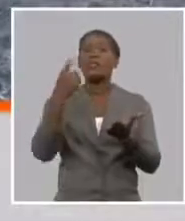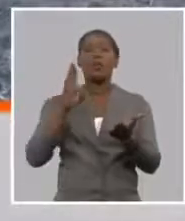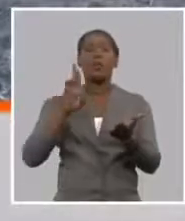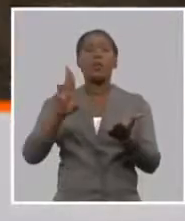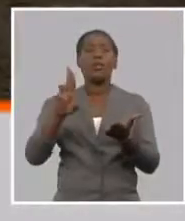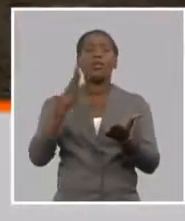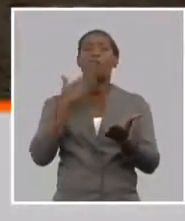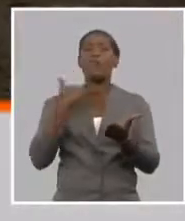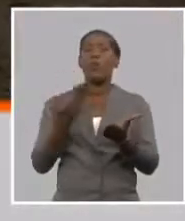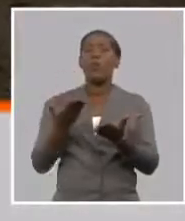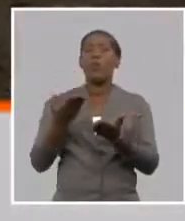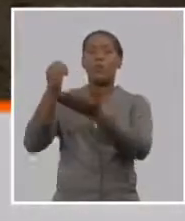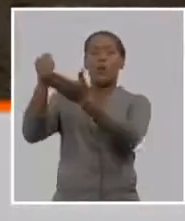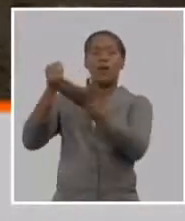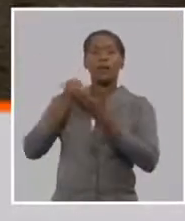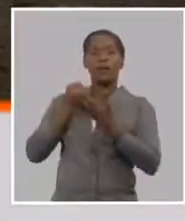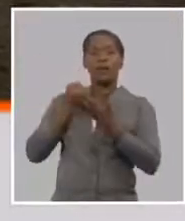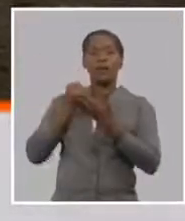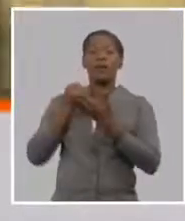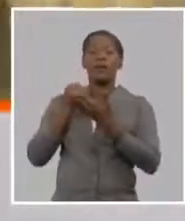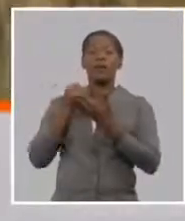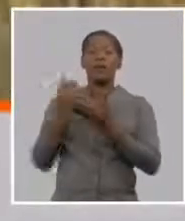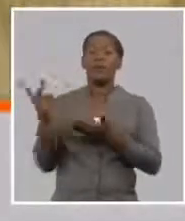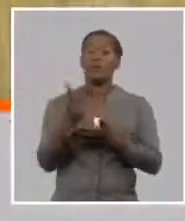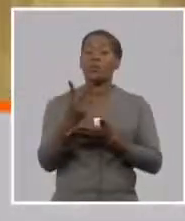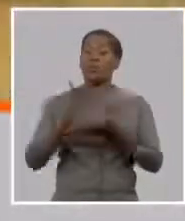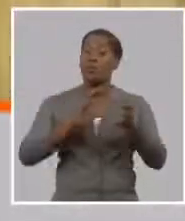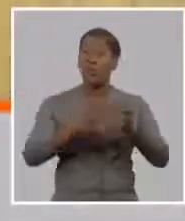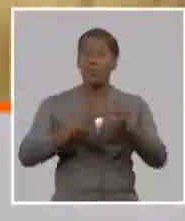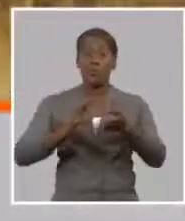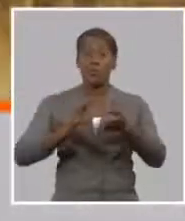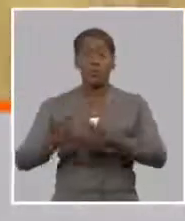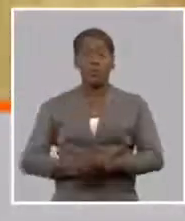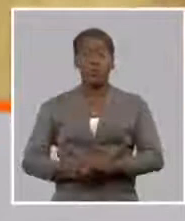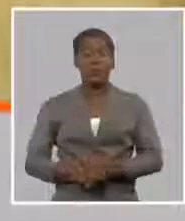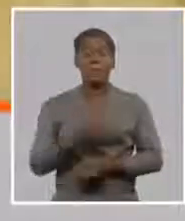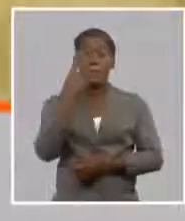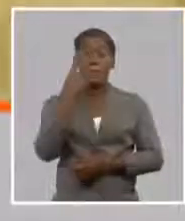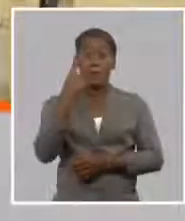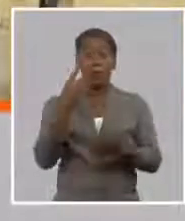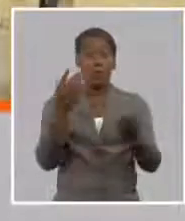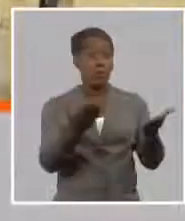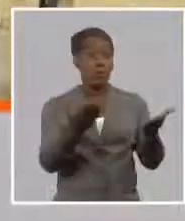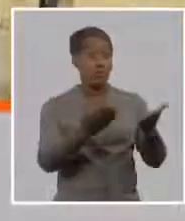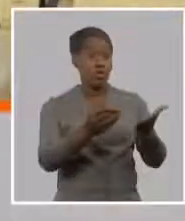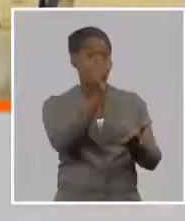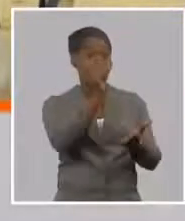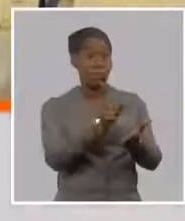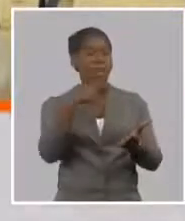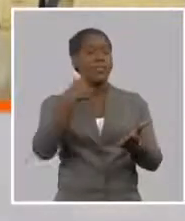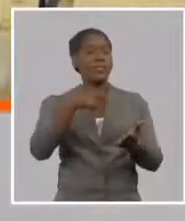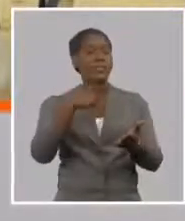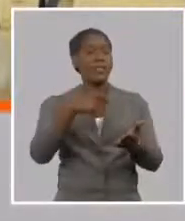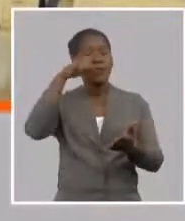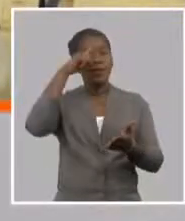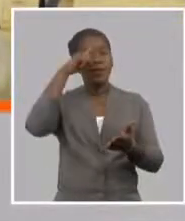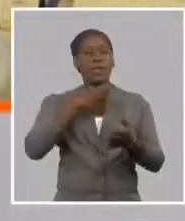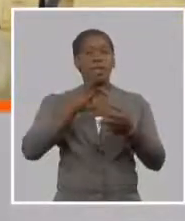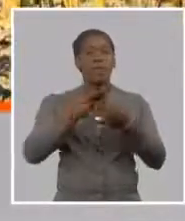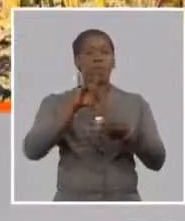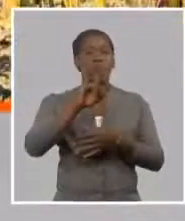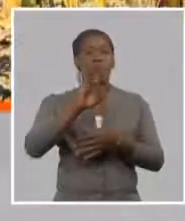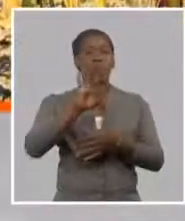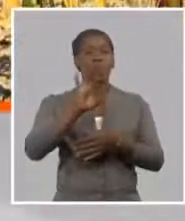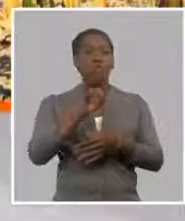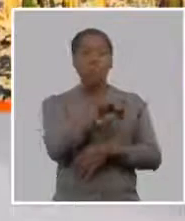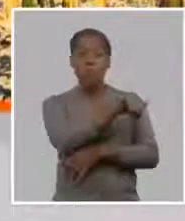o sea por el país hay programas y está establecido está bien definido mejores seguros para los mejores productores y mejores seguros para los cultivos importantes eso hay que diferenciarlo